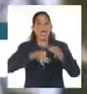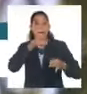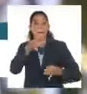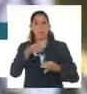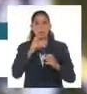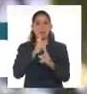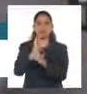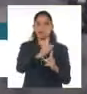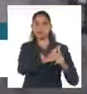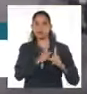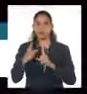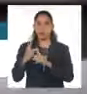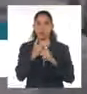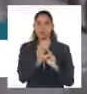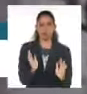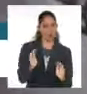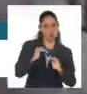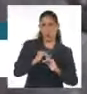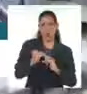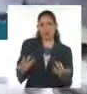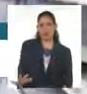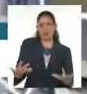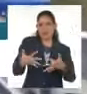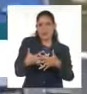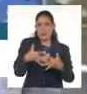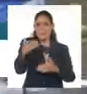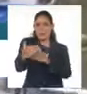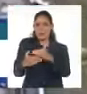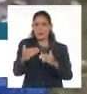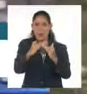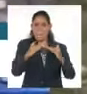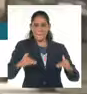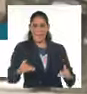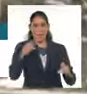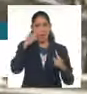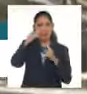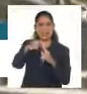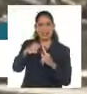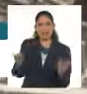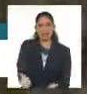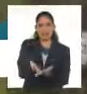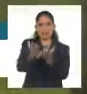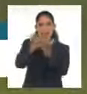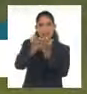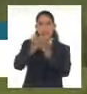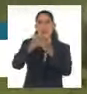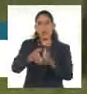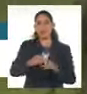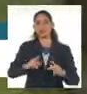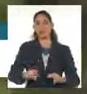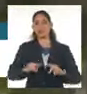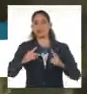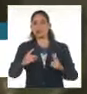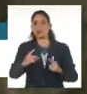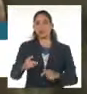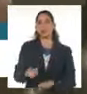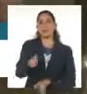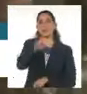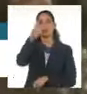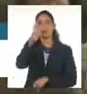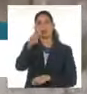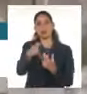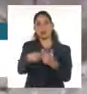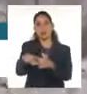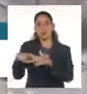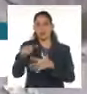encuentros no tienen nada que ver con el proceso de paz y sólo buscan promover la fórmula de vladimir selensky como la única opción para resolver el